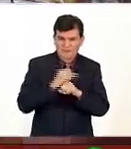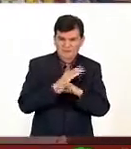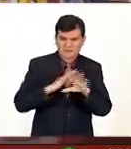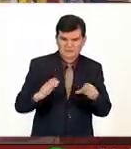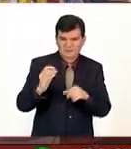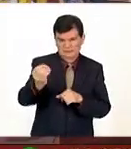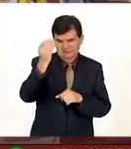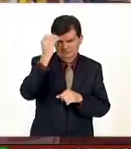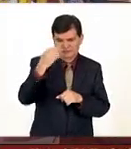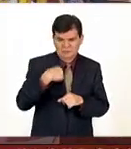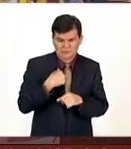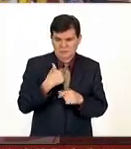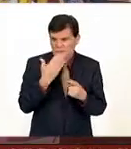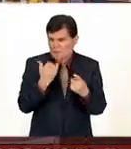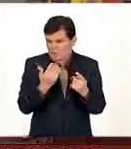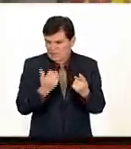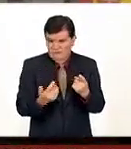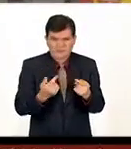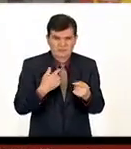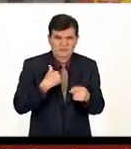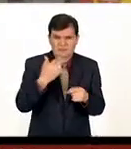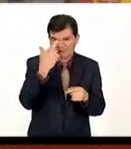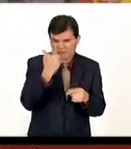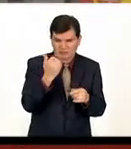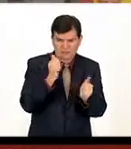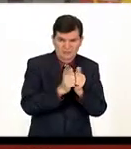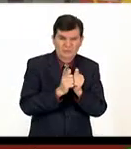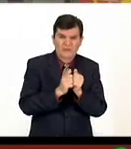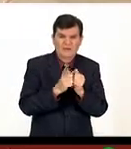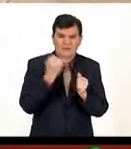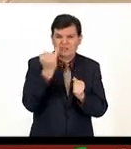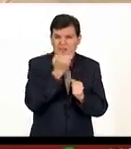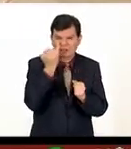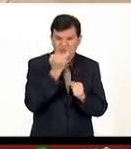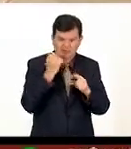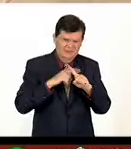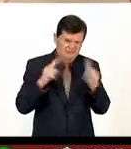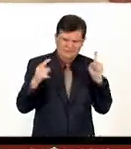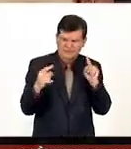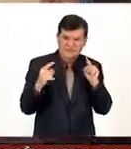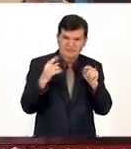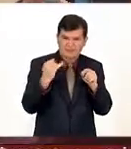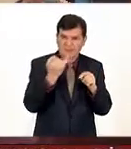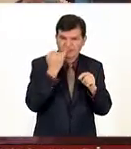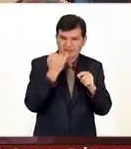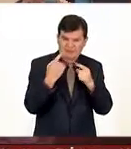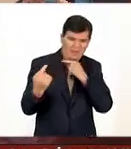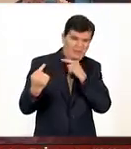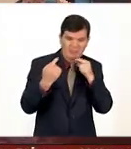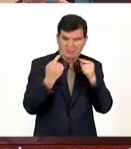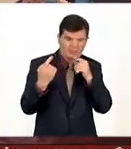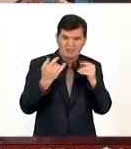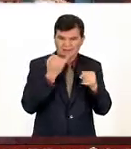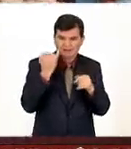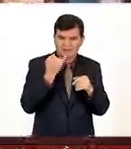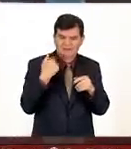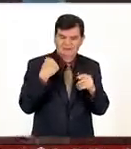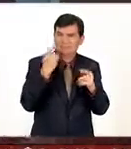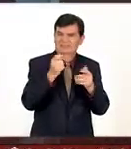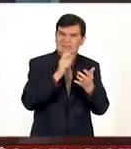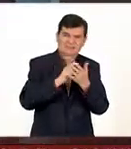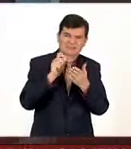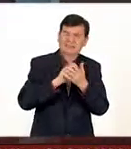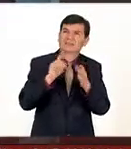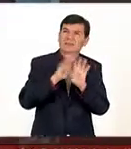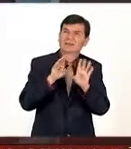científica que yo no tenía y por razones del lenguaje que no entendía porque no sólo no entiendes el idioma no entiendes nada de lo escrito